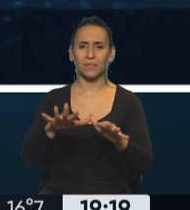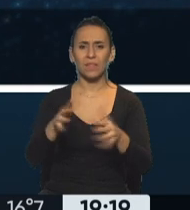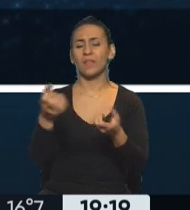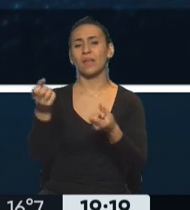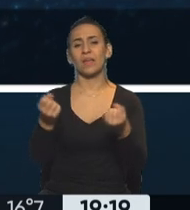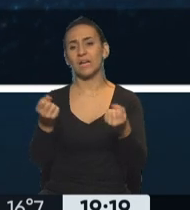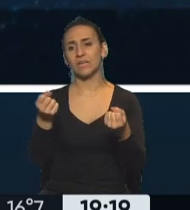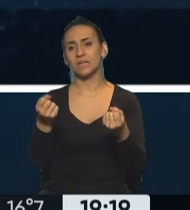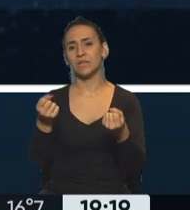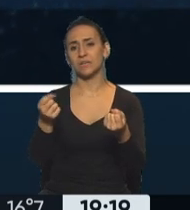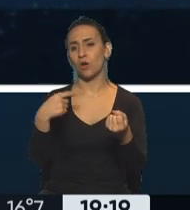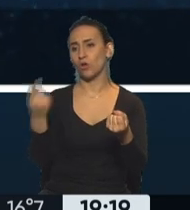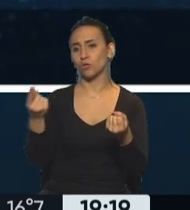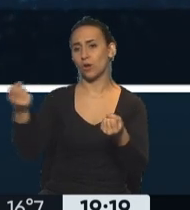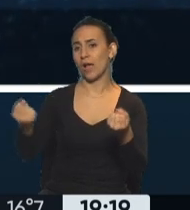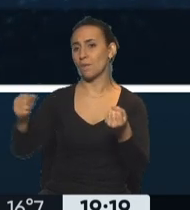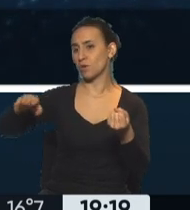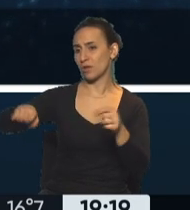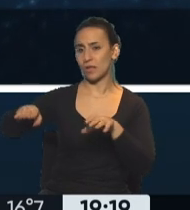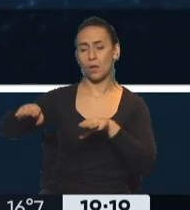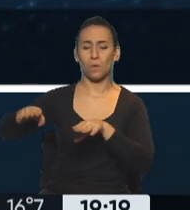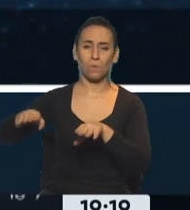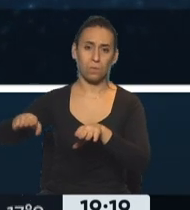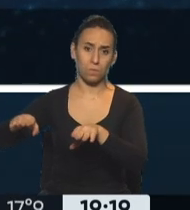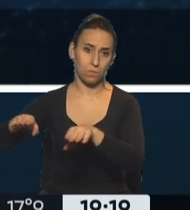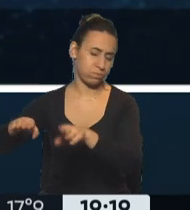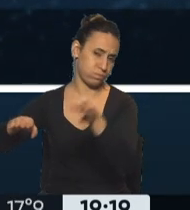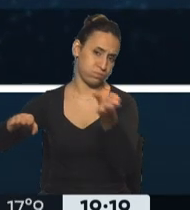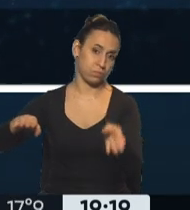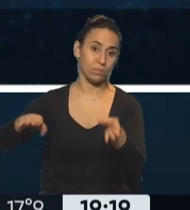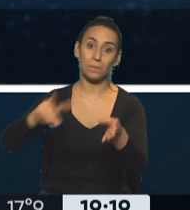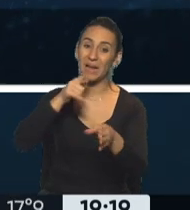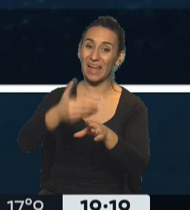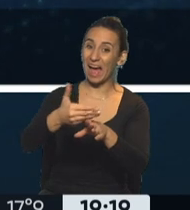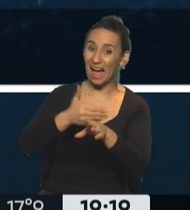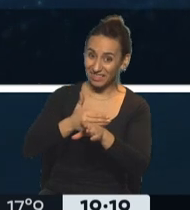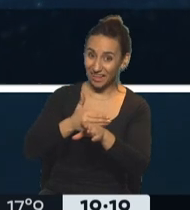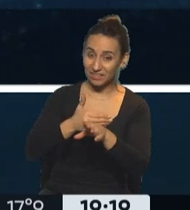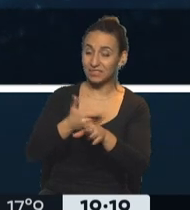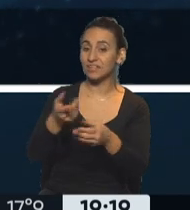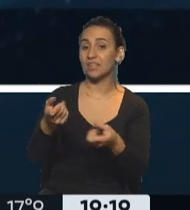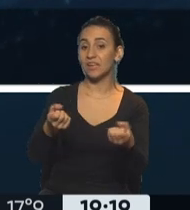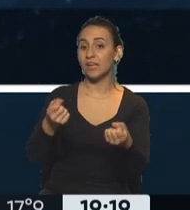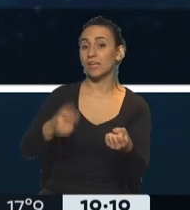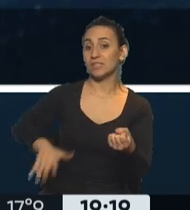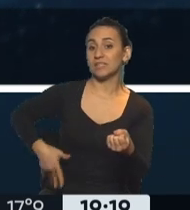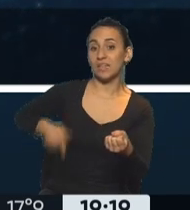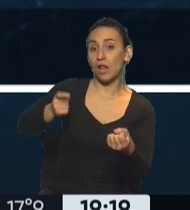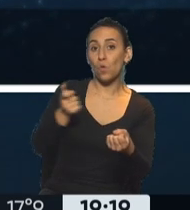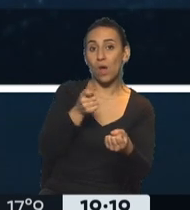con los integrantes que terminan dándole muerte Guillermo habría sacado un celular y habría estado filmando la situación